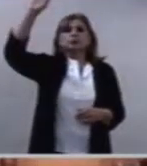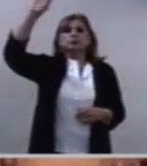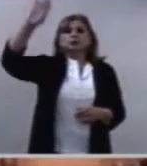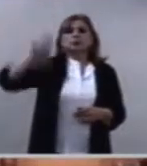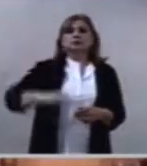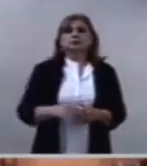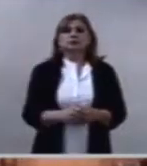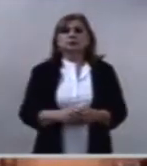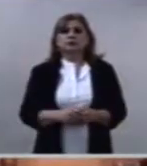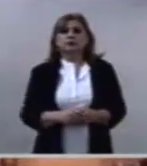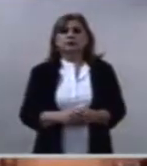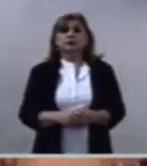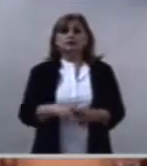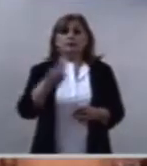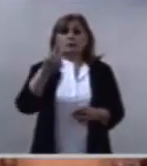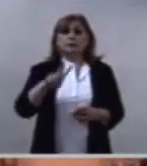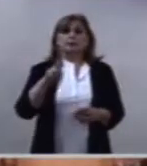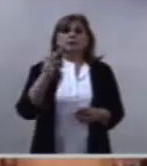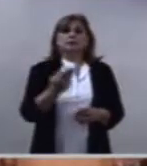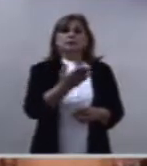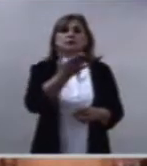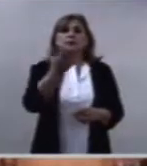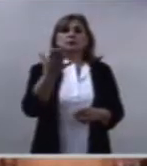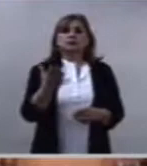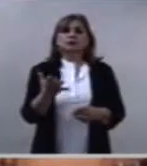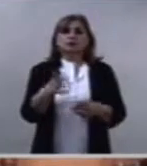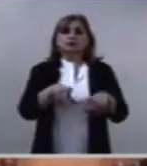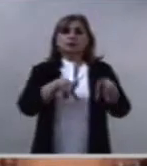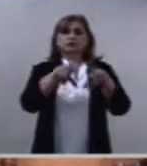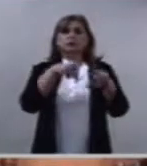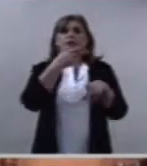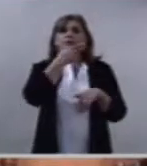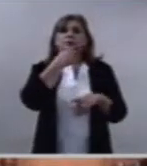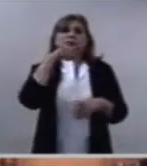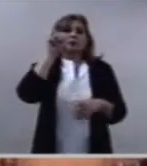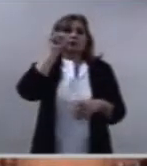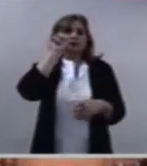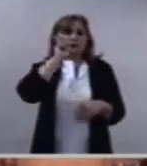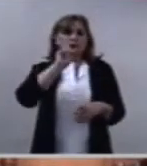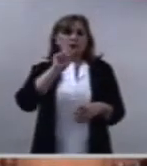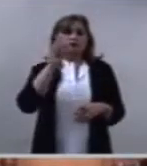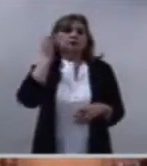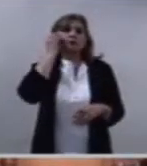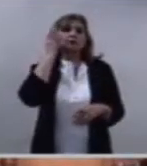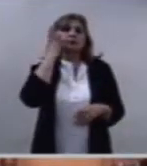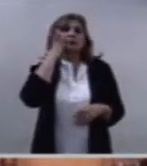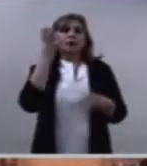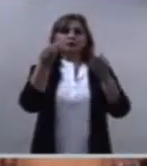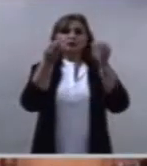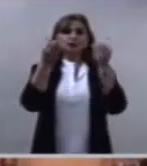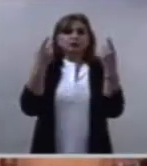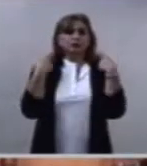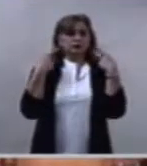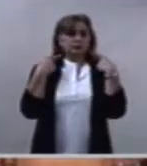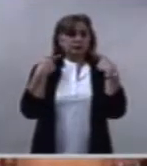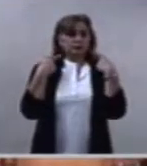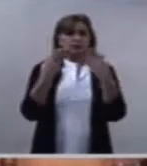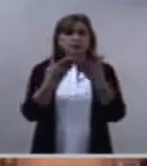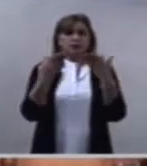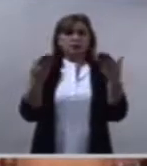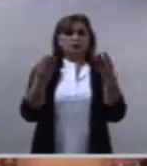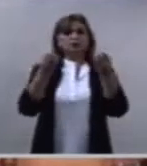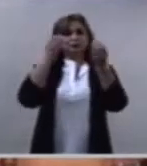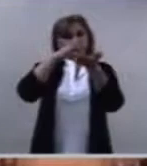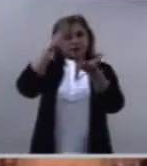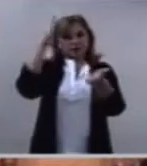Especialmente a ustedes, hermanas y hermanos que se confirman y agradezco que